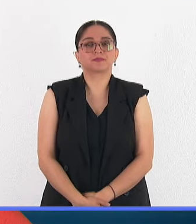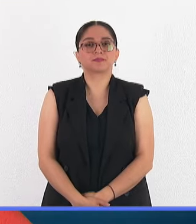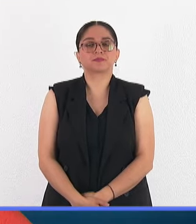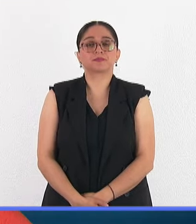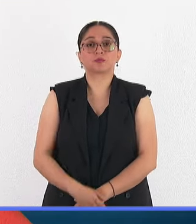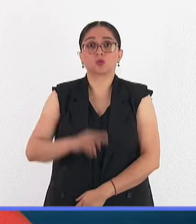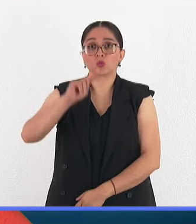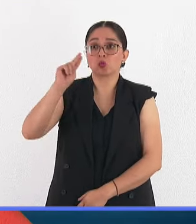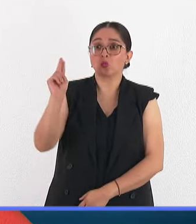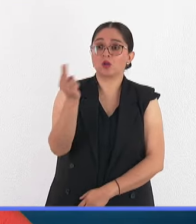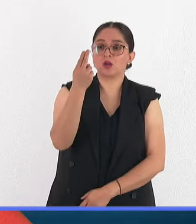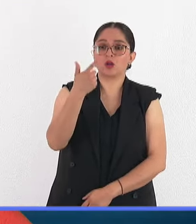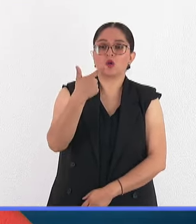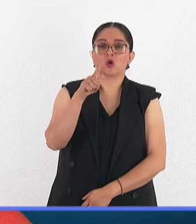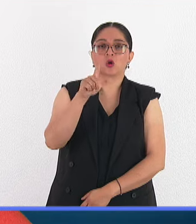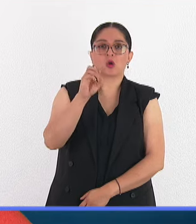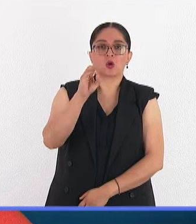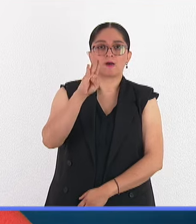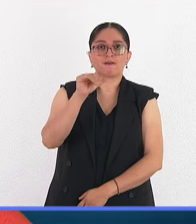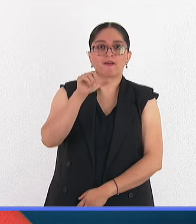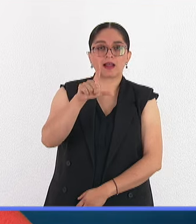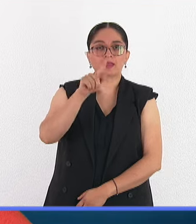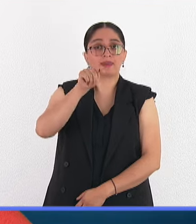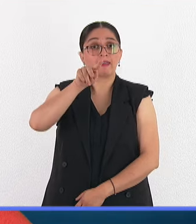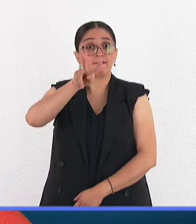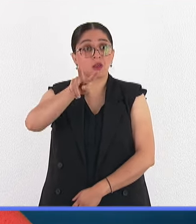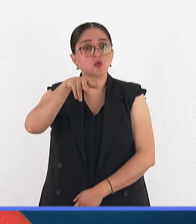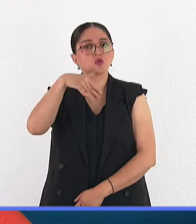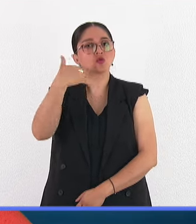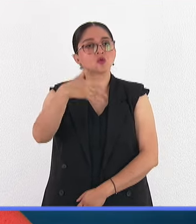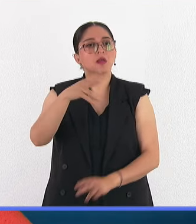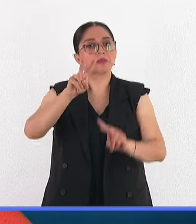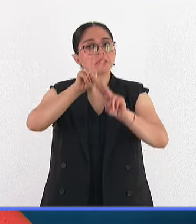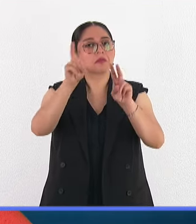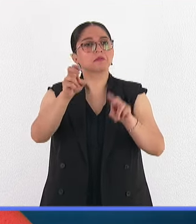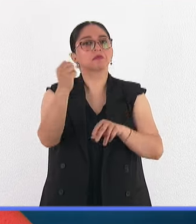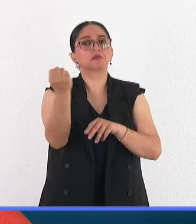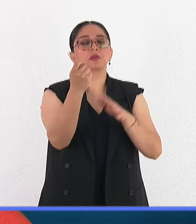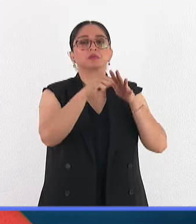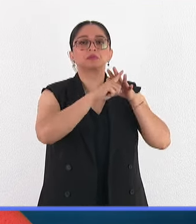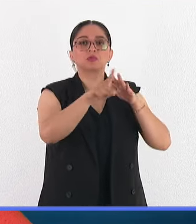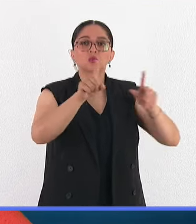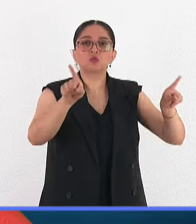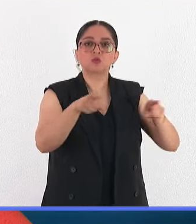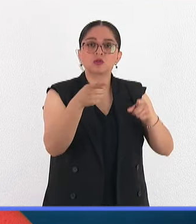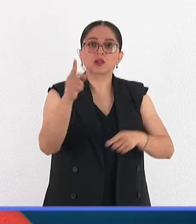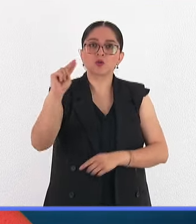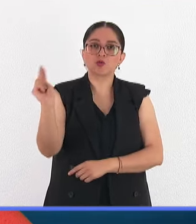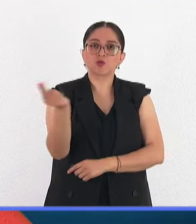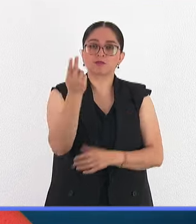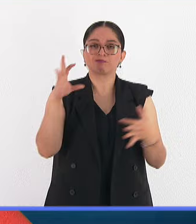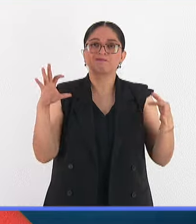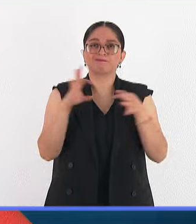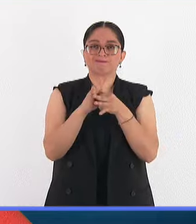UNAM Global TV nos acerca esta tarde a un caso afortunado de migración donde la música y la UNAM están involucrados.